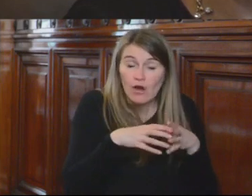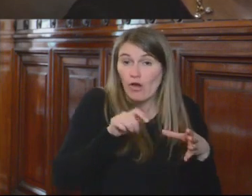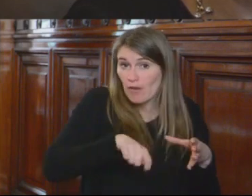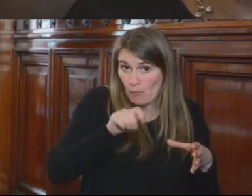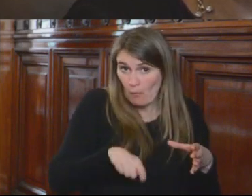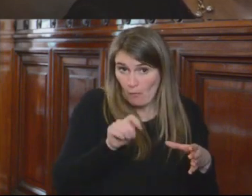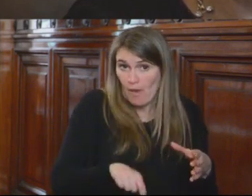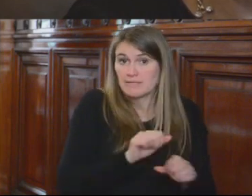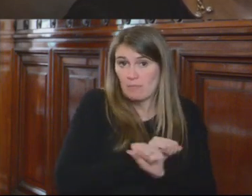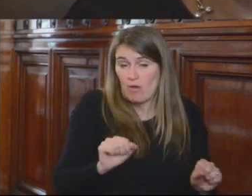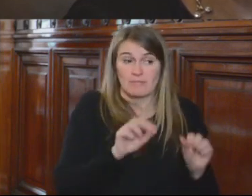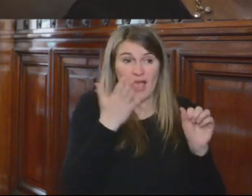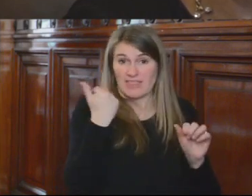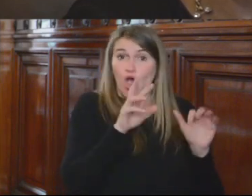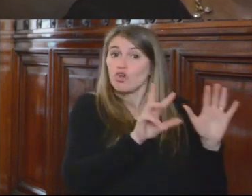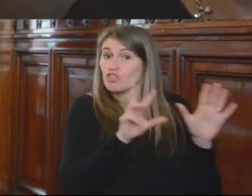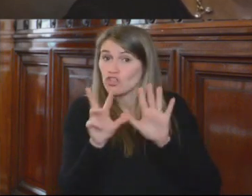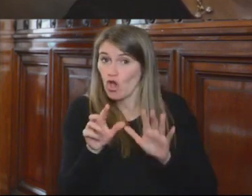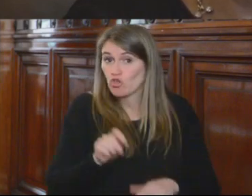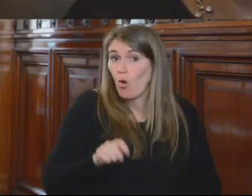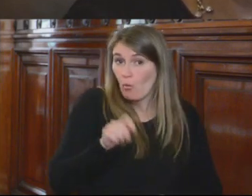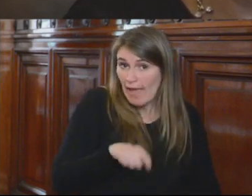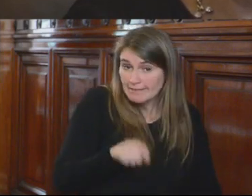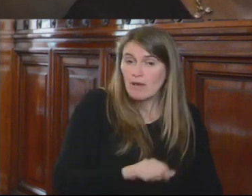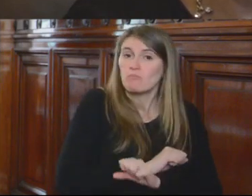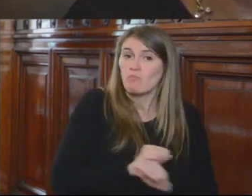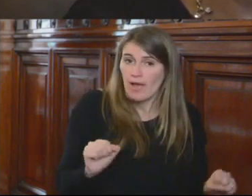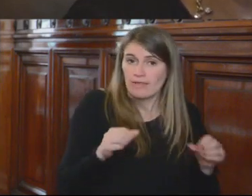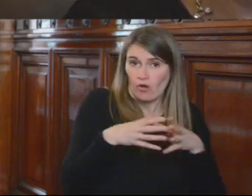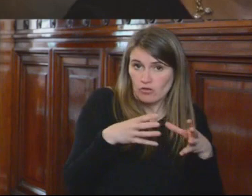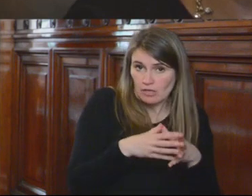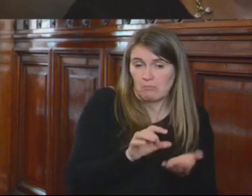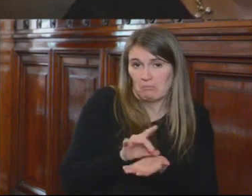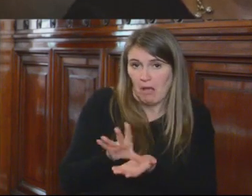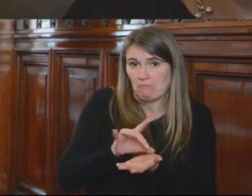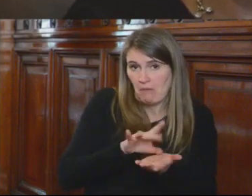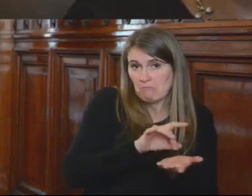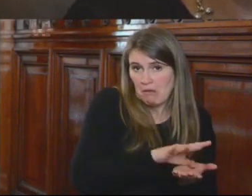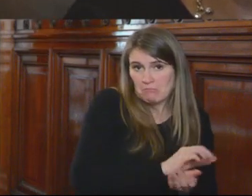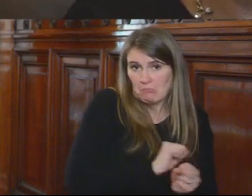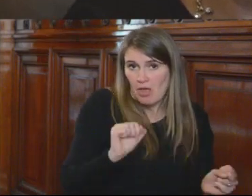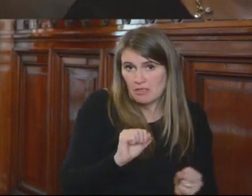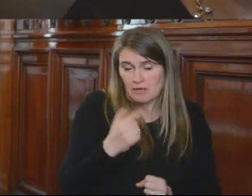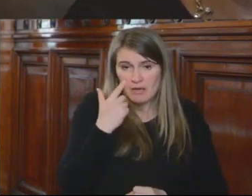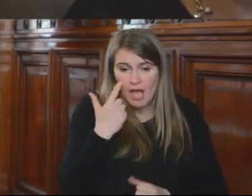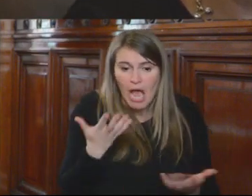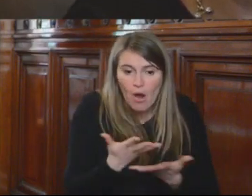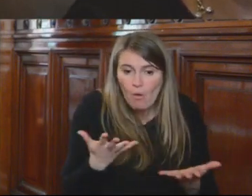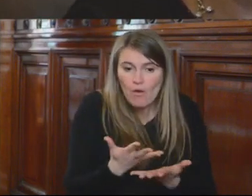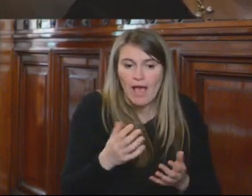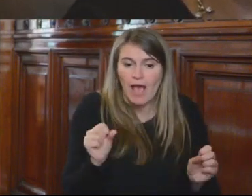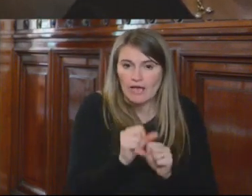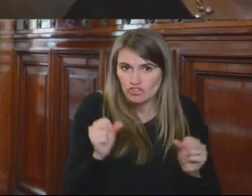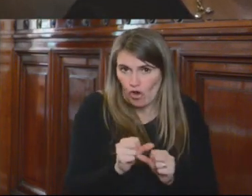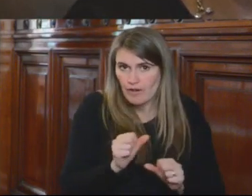los anteriores 88 jueces, puede también destituirlos sin el debido proceso a quienes están conociendo actualmente las acciones,